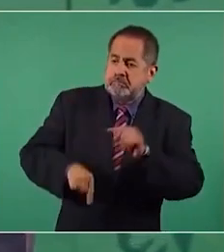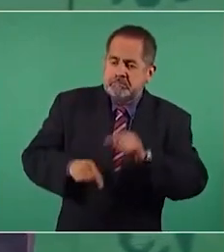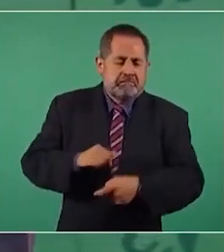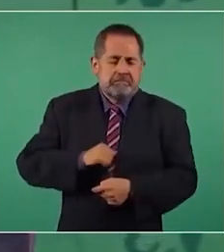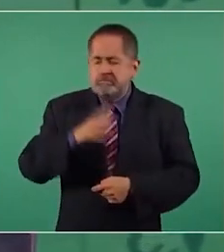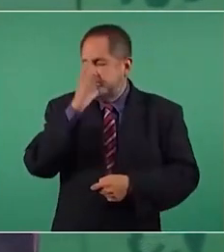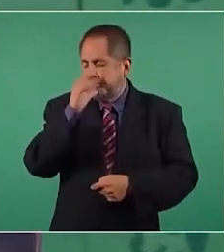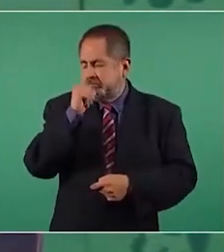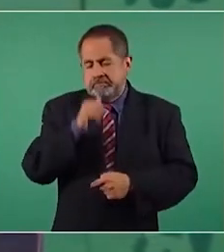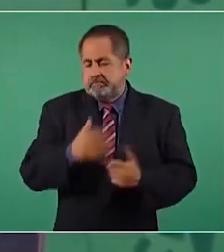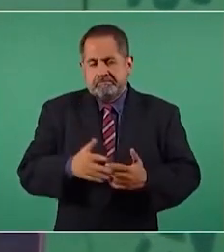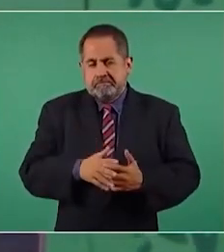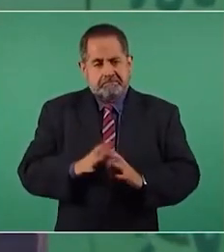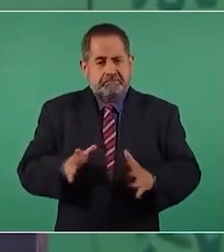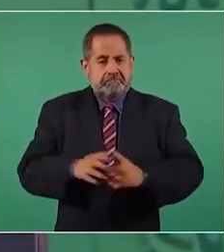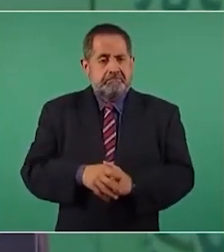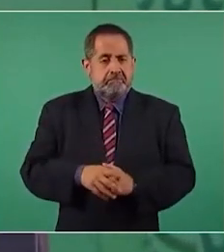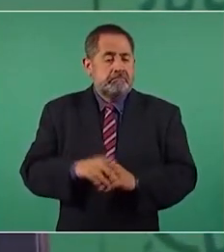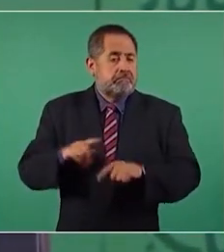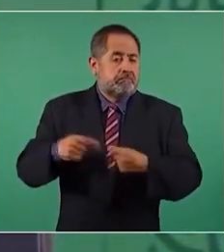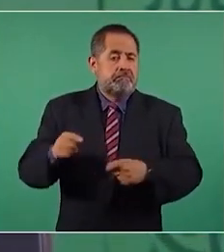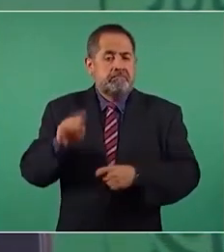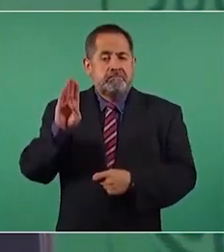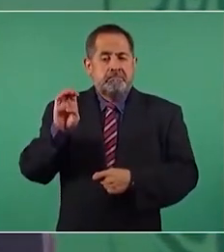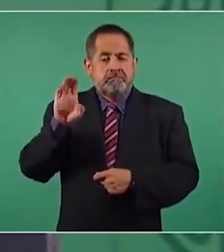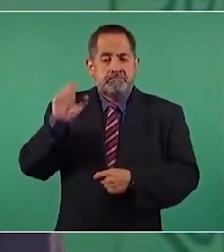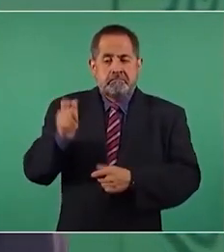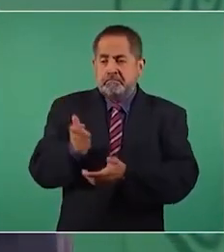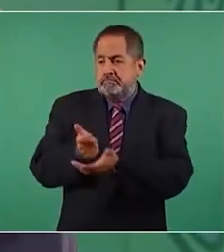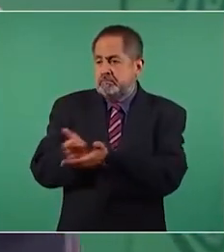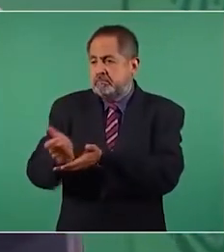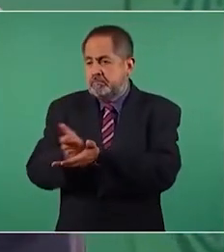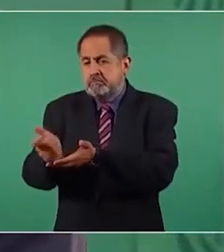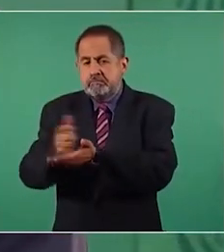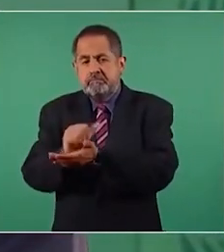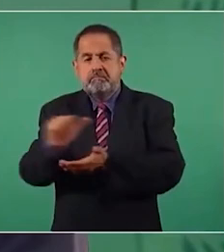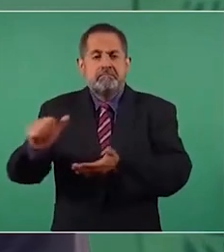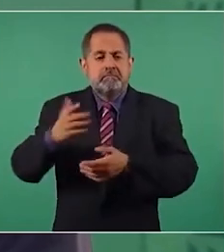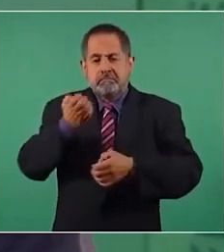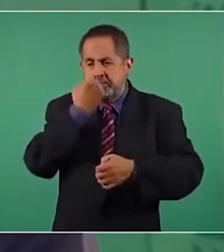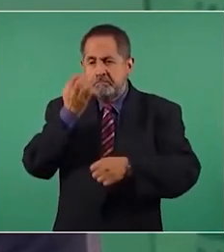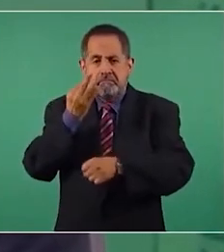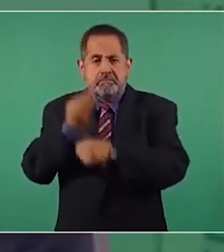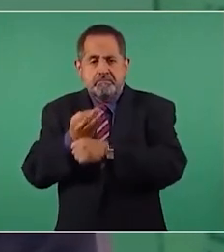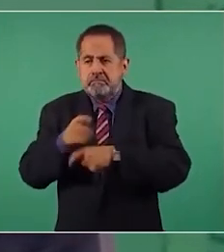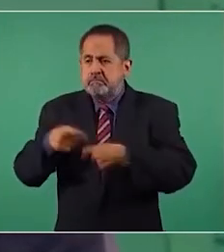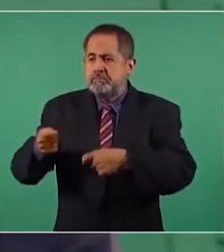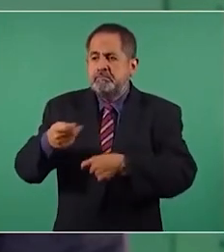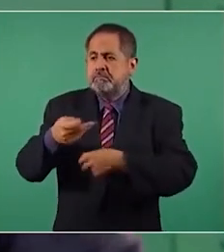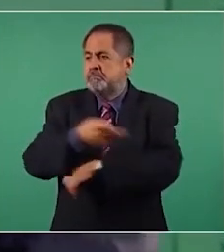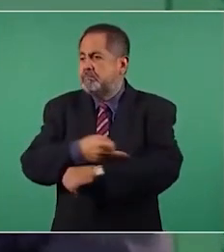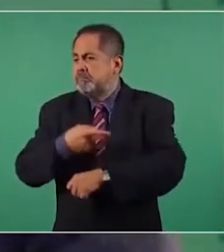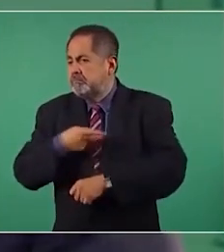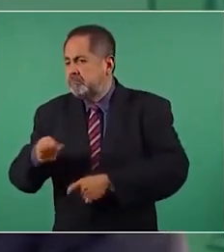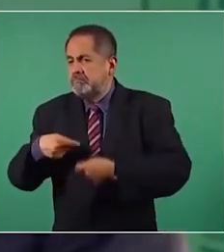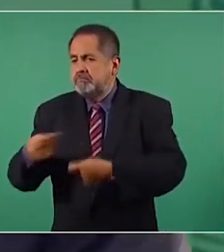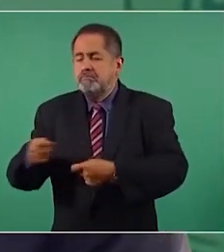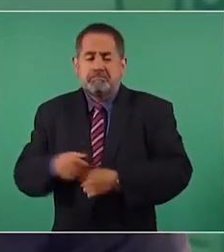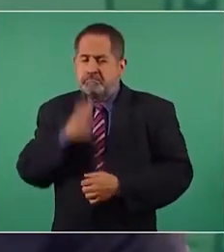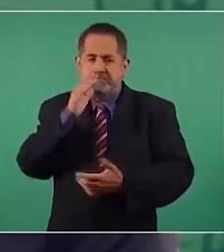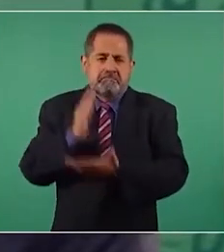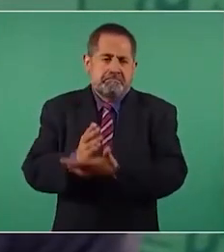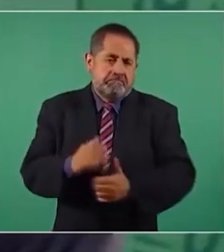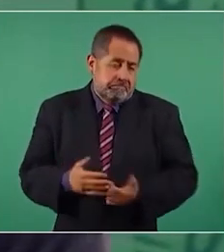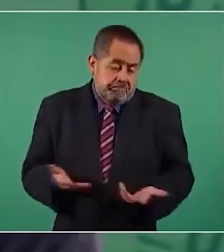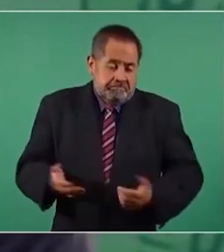atrás a la entrega de las becas a estudiantes de familias pobres? ¿Cómo le dan marcha atrás